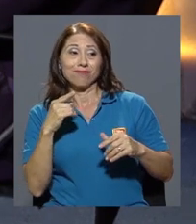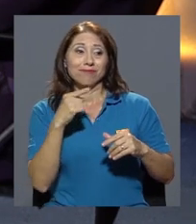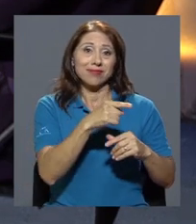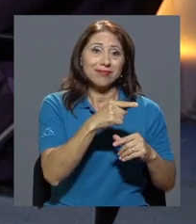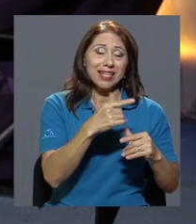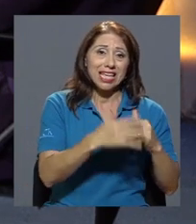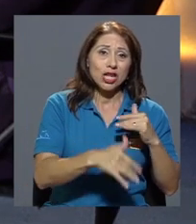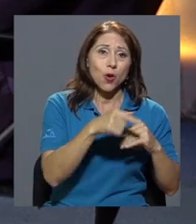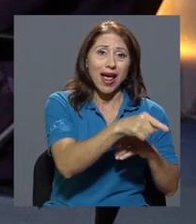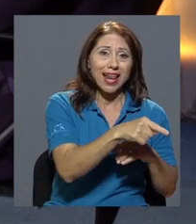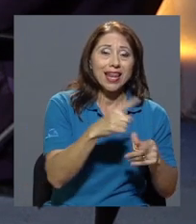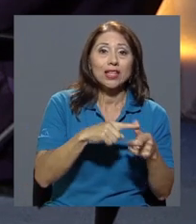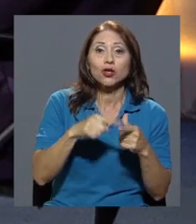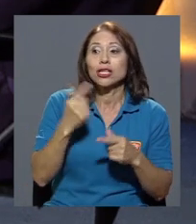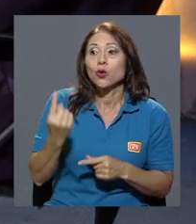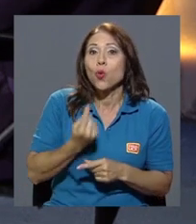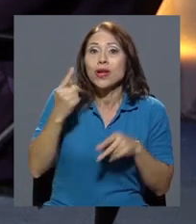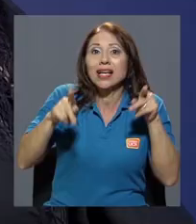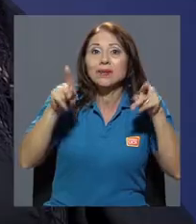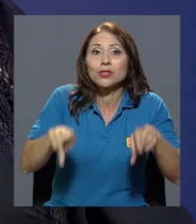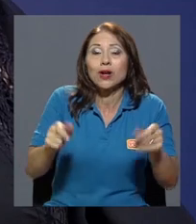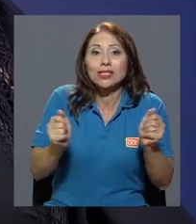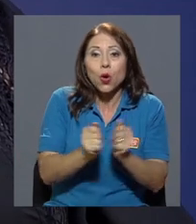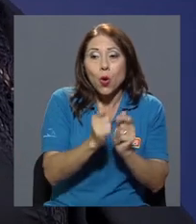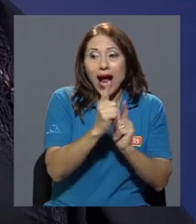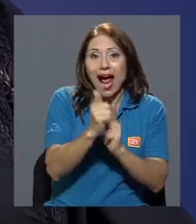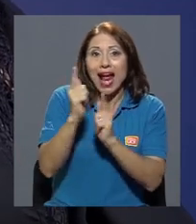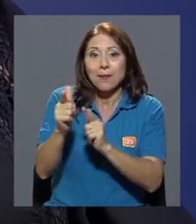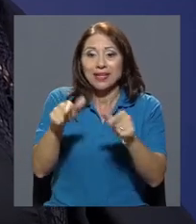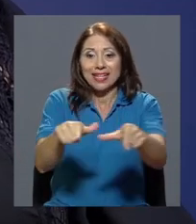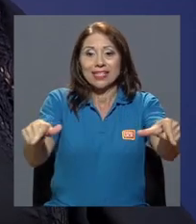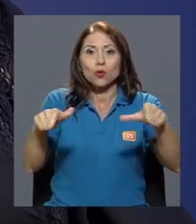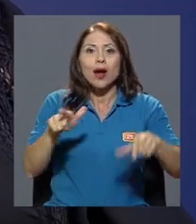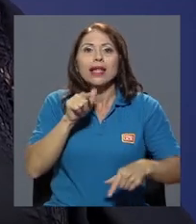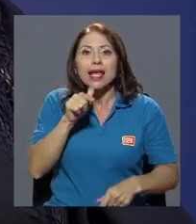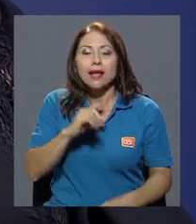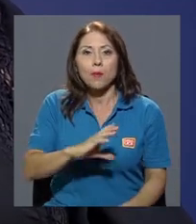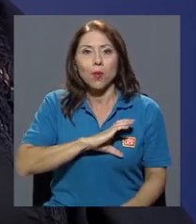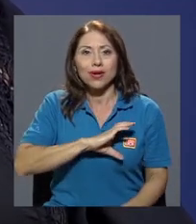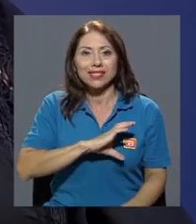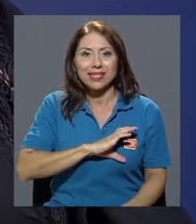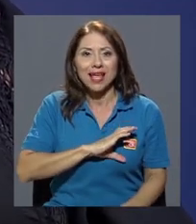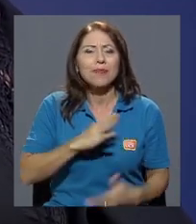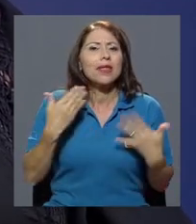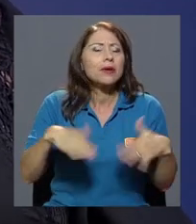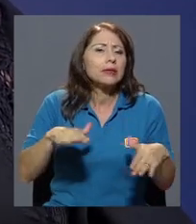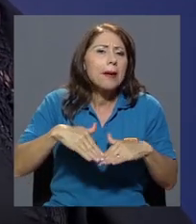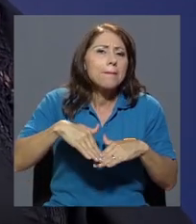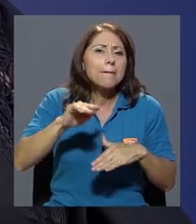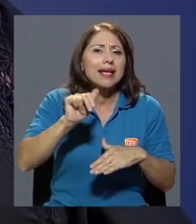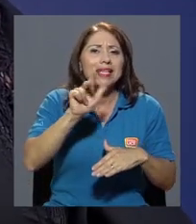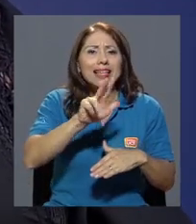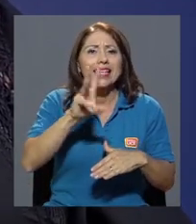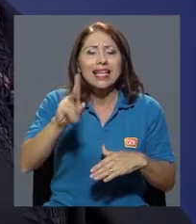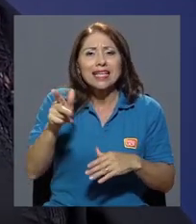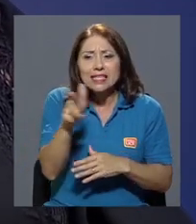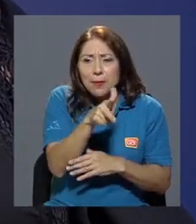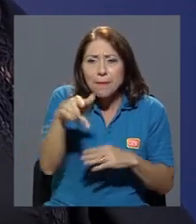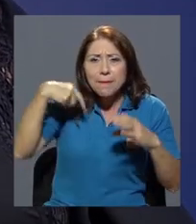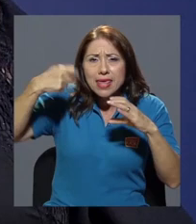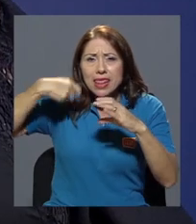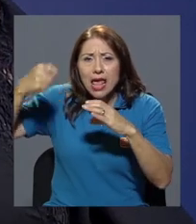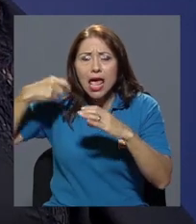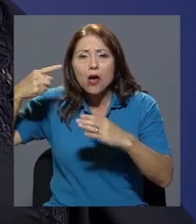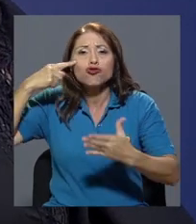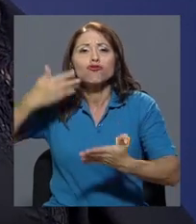que los únicos que estaban en la escena con armas era la policía. Las evidencias se recolectaron más de 36 videos,